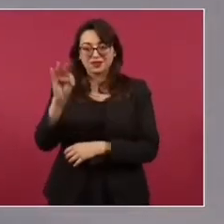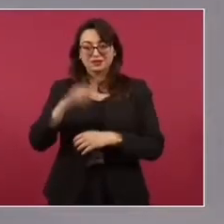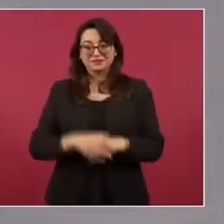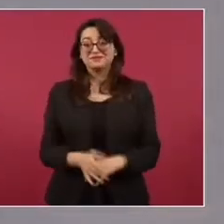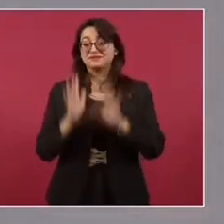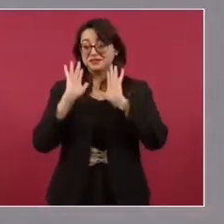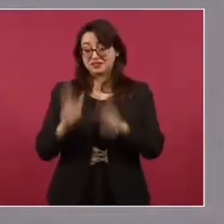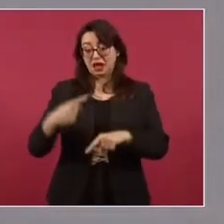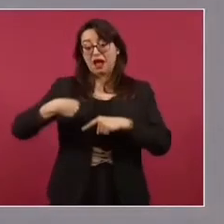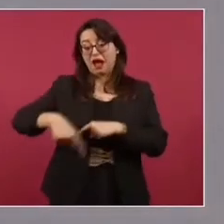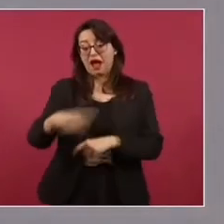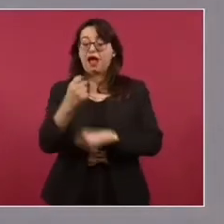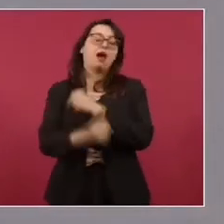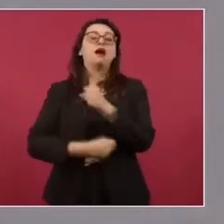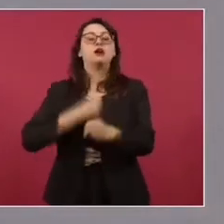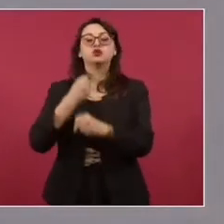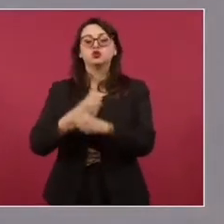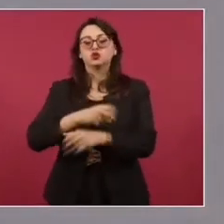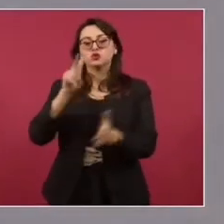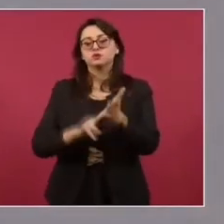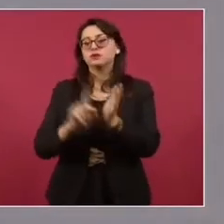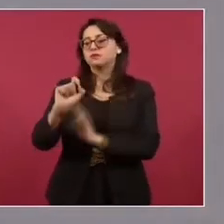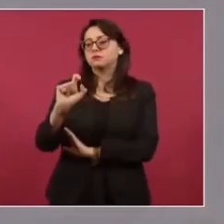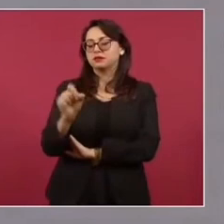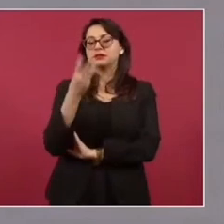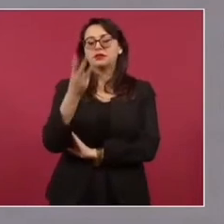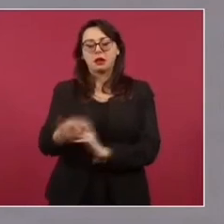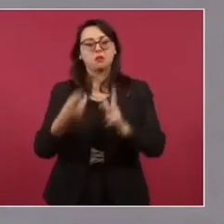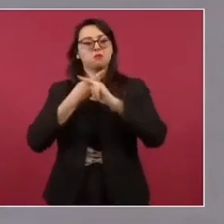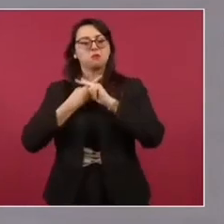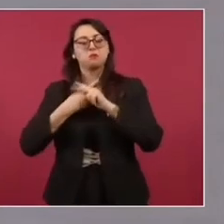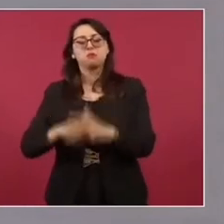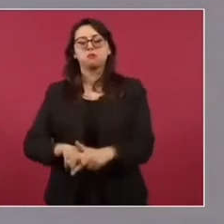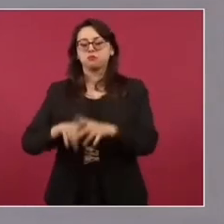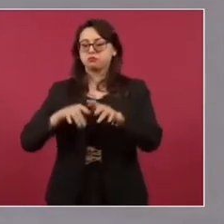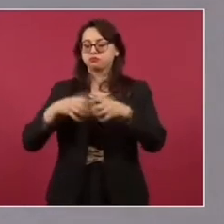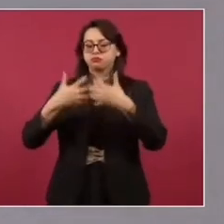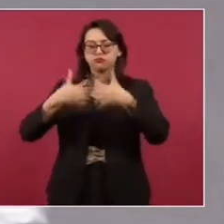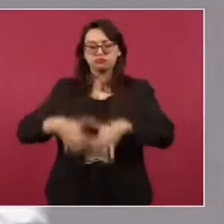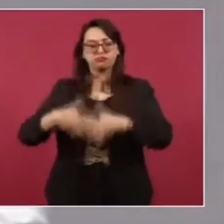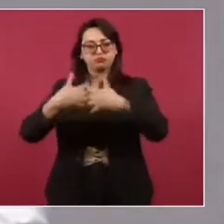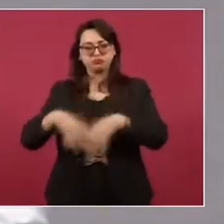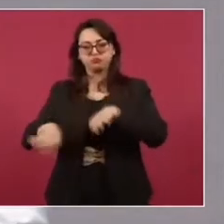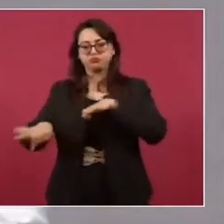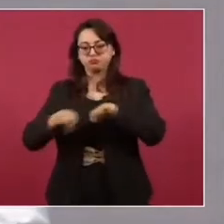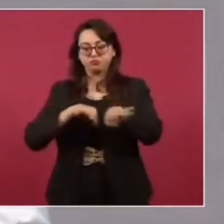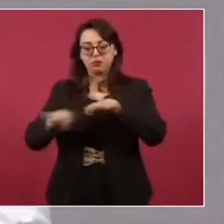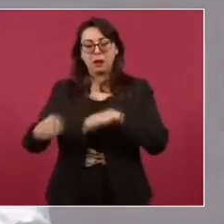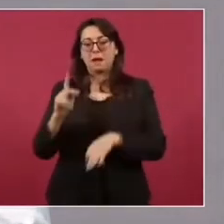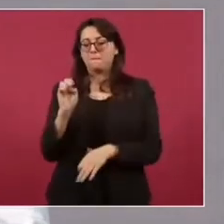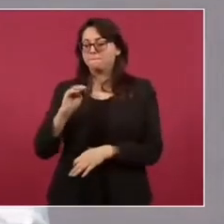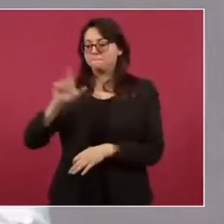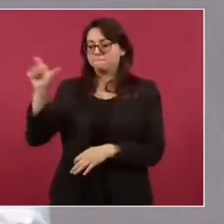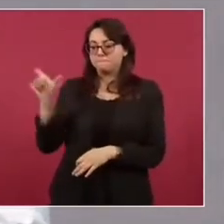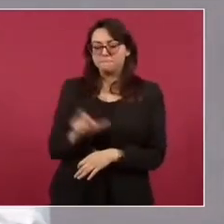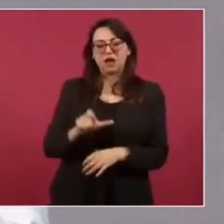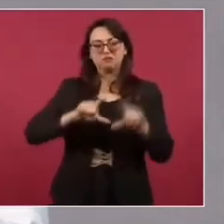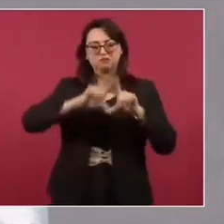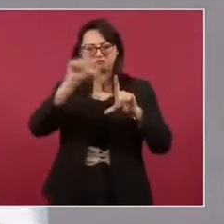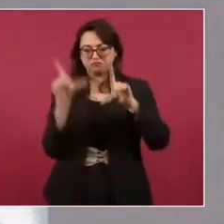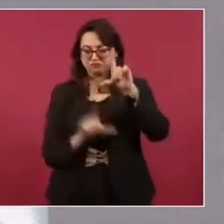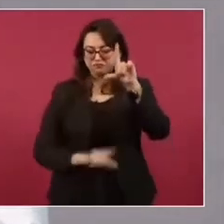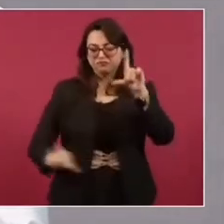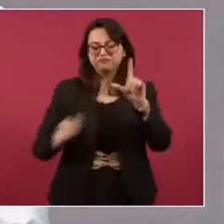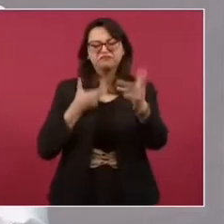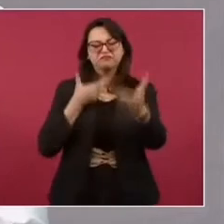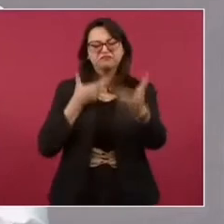primera producción de esta magna obra. Como siempre lo ha sido, Pemex está al servicio de la